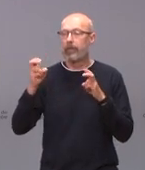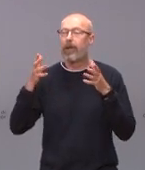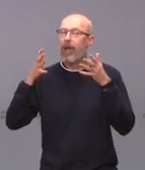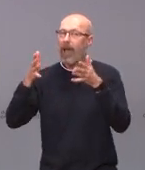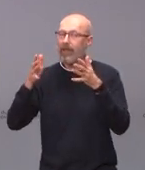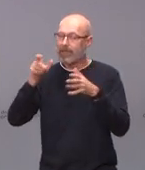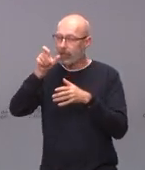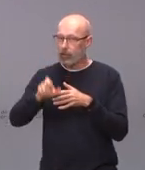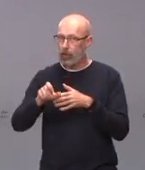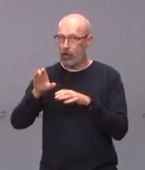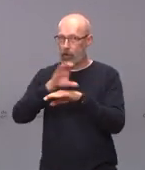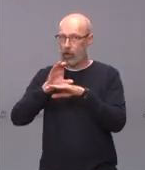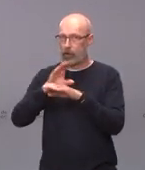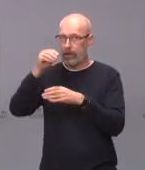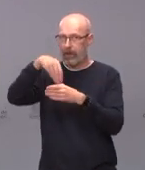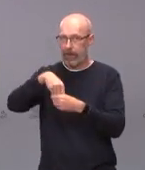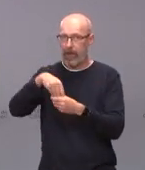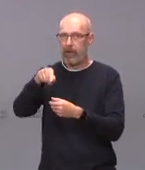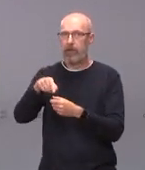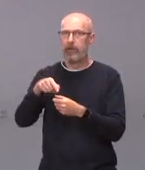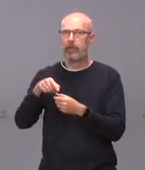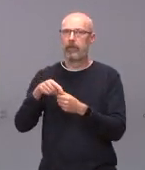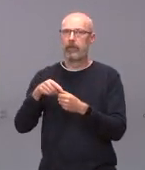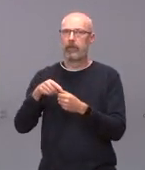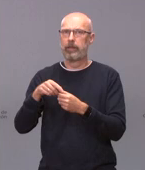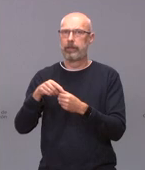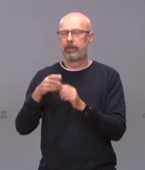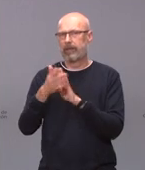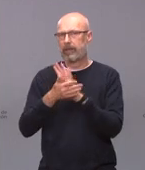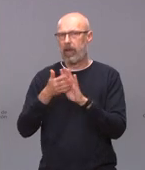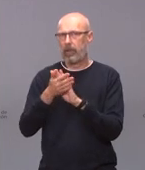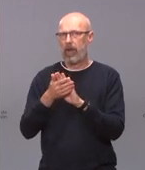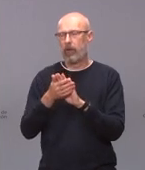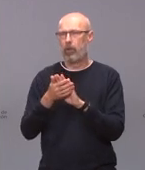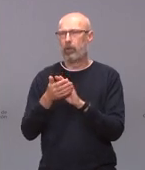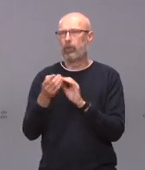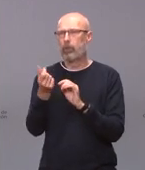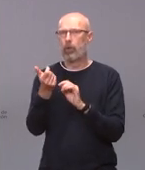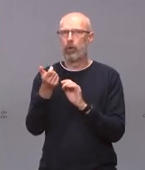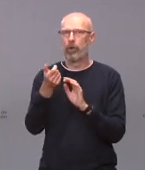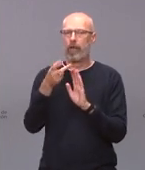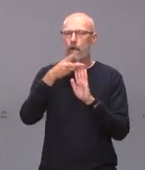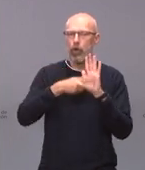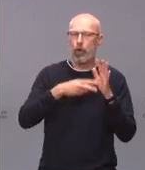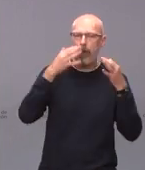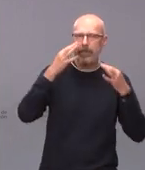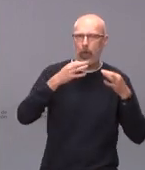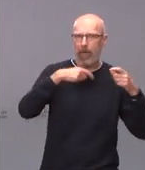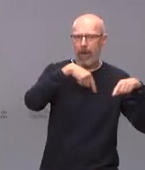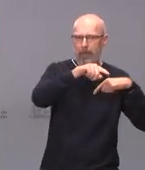consejería y que se ha grabado bueno pues con total desprecio a las normas de seguridad vial